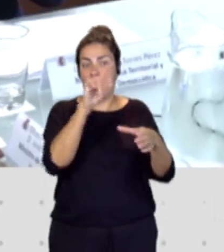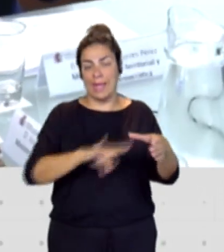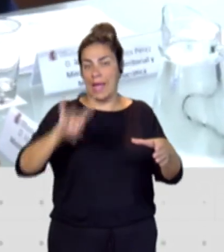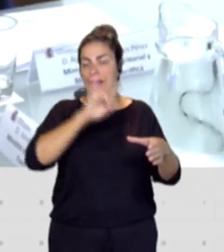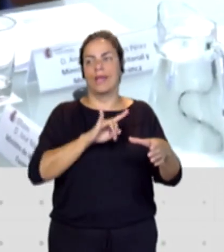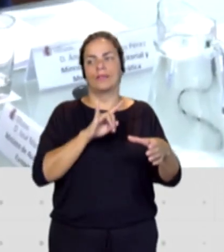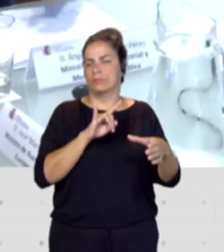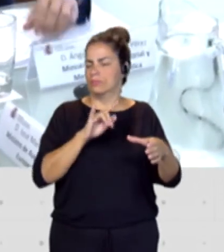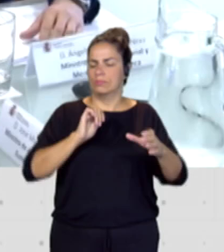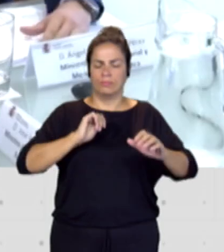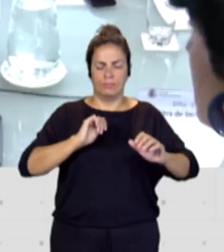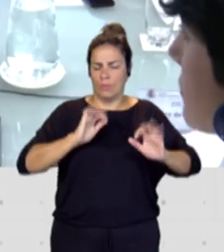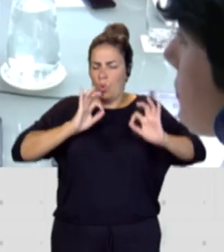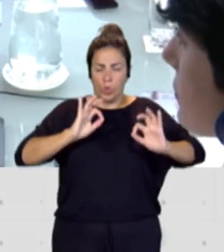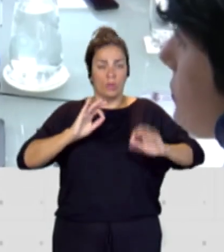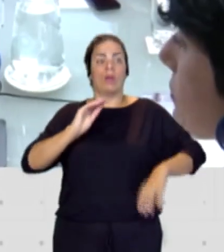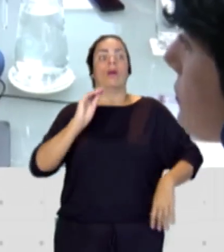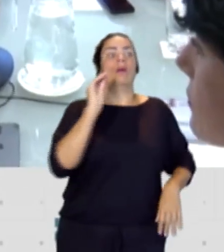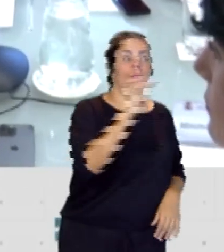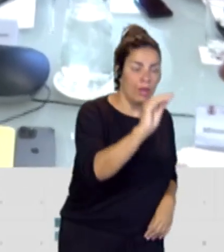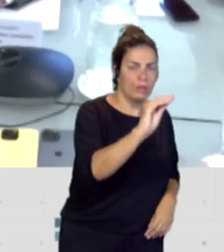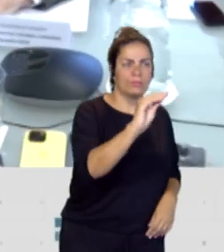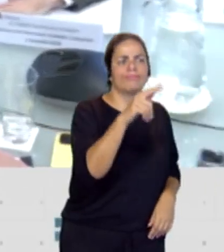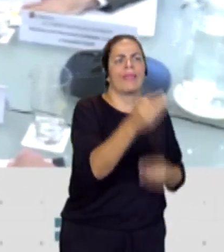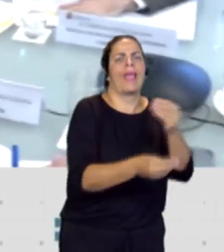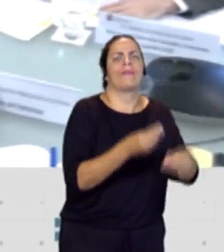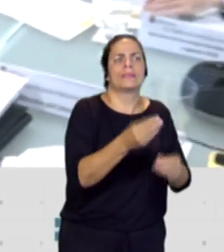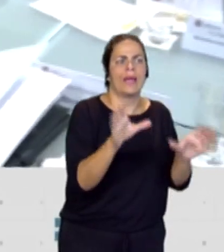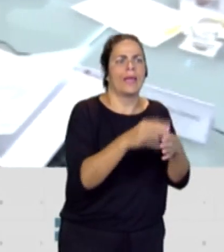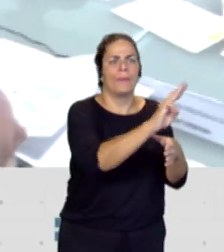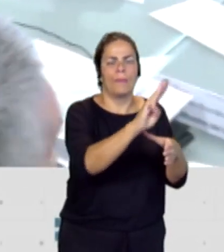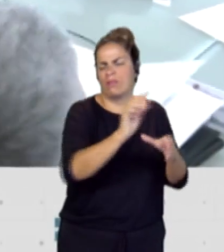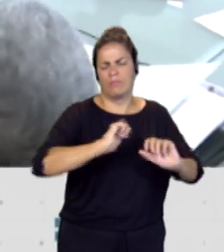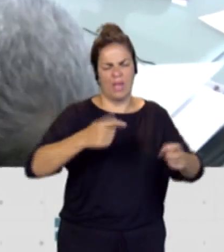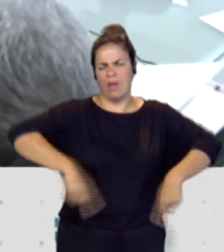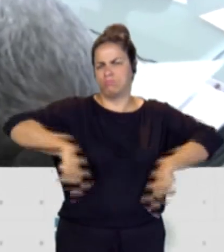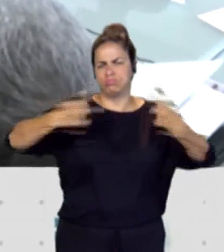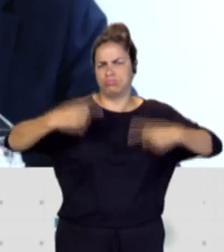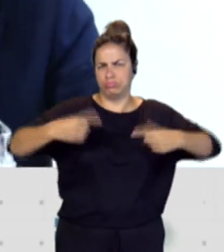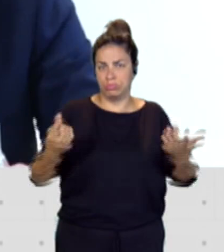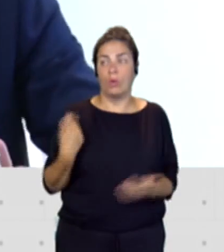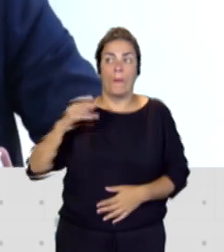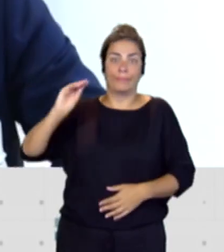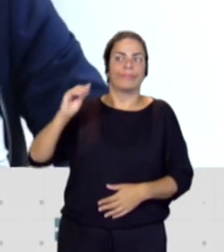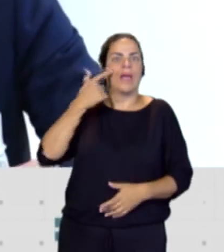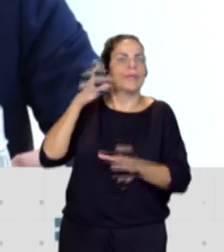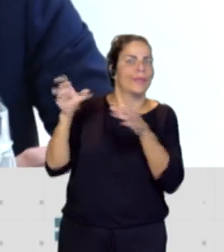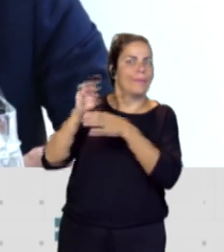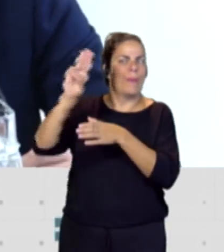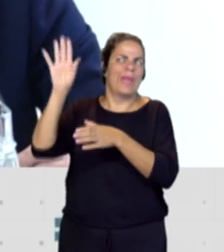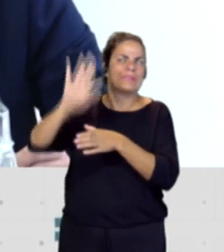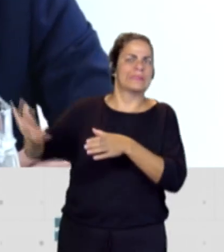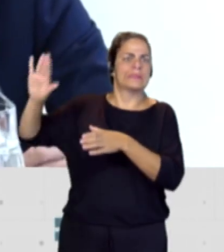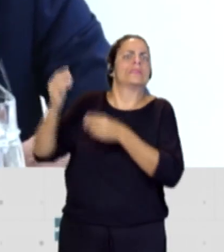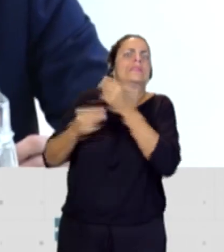entrado en la bronca desde el momento que se le ha preguntado qué va a ser el Partido Popular Nacional en torno a esta necesaria